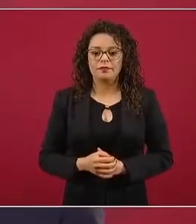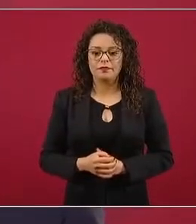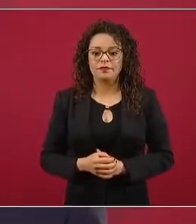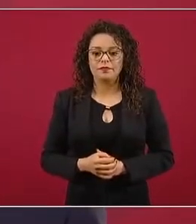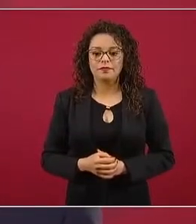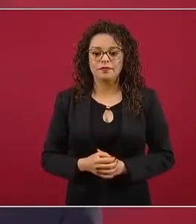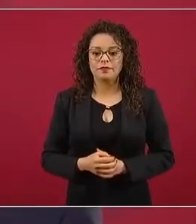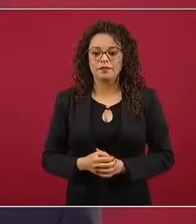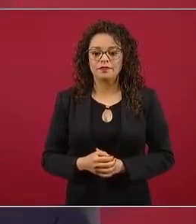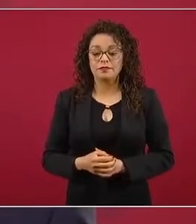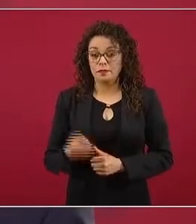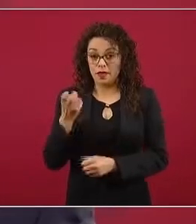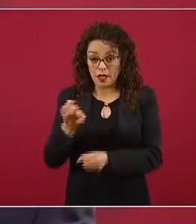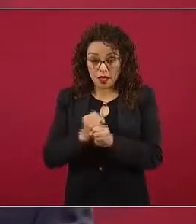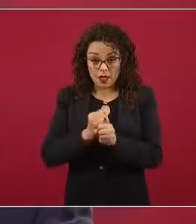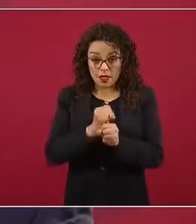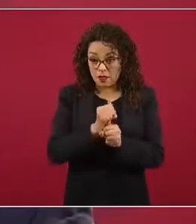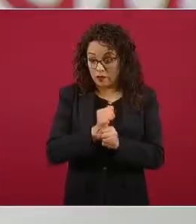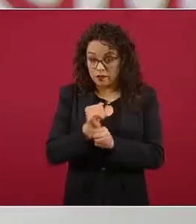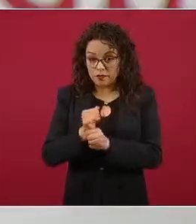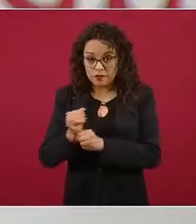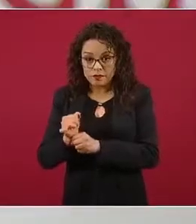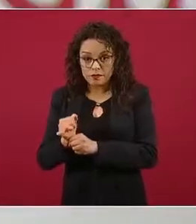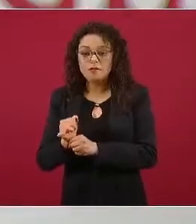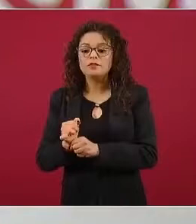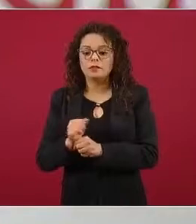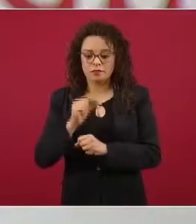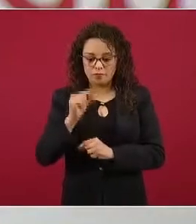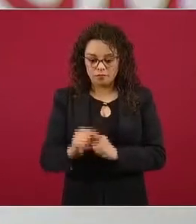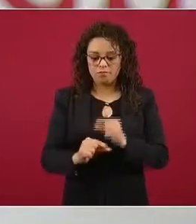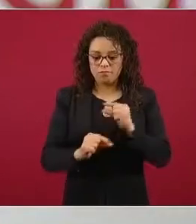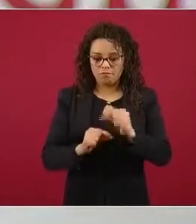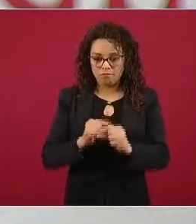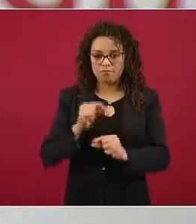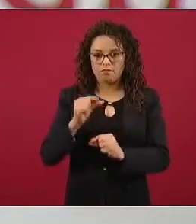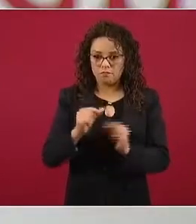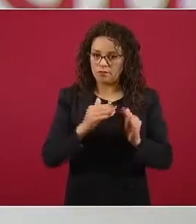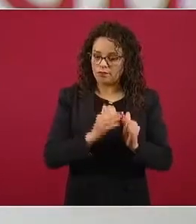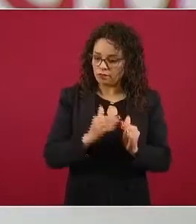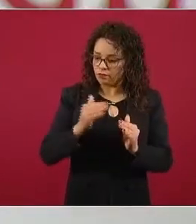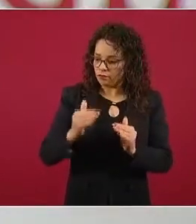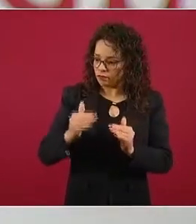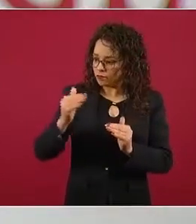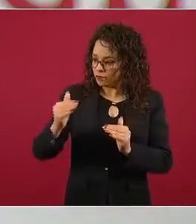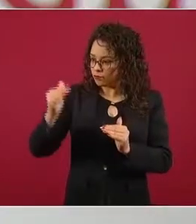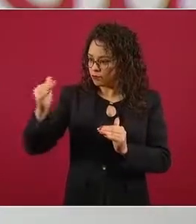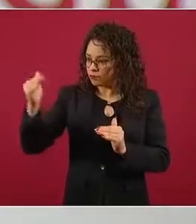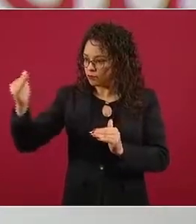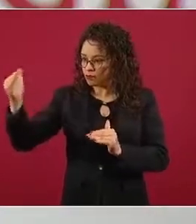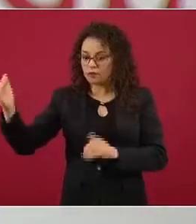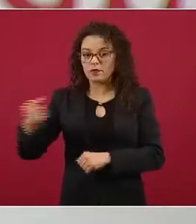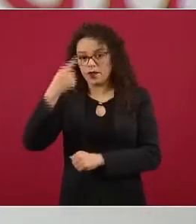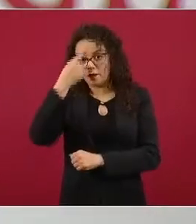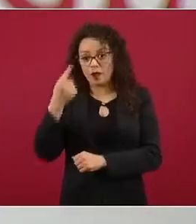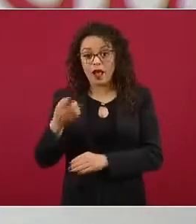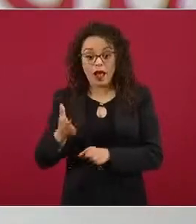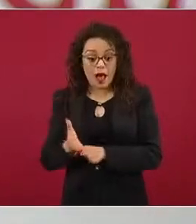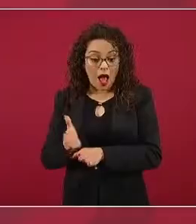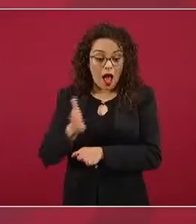Y la investigación va teniendo esta gradualidad precisamente para que antes de que se utilice en